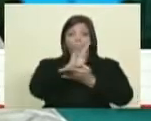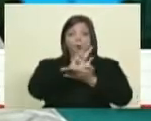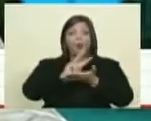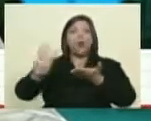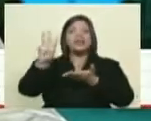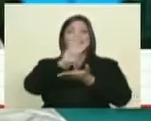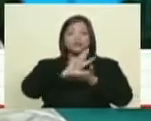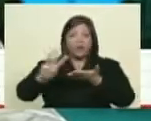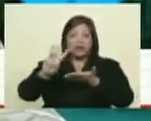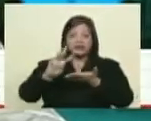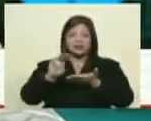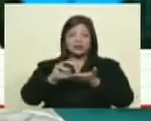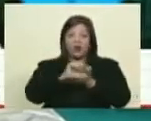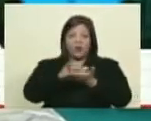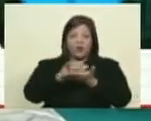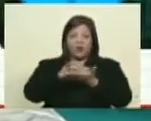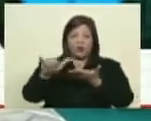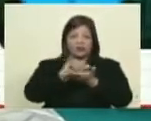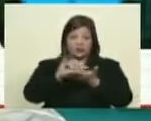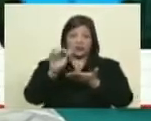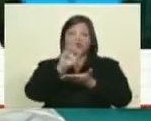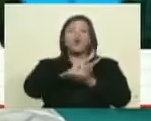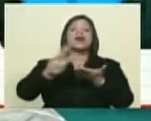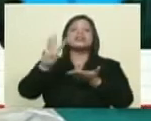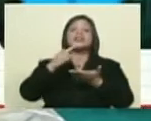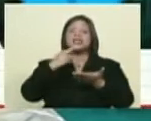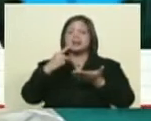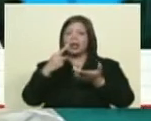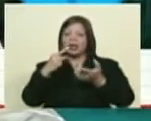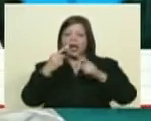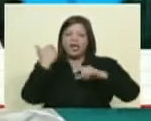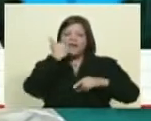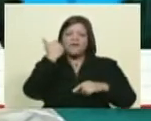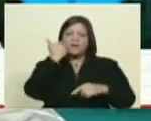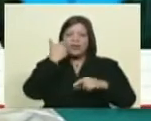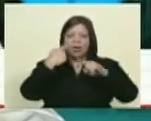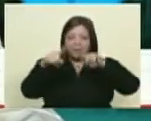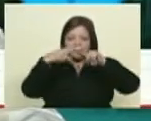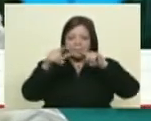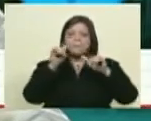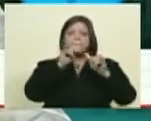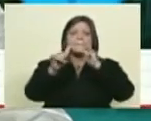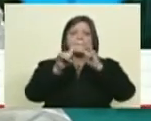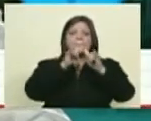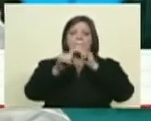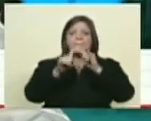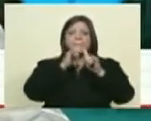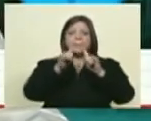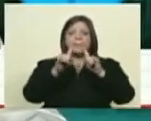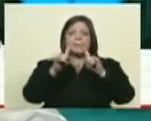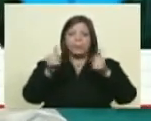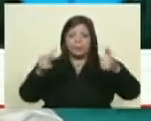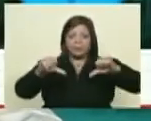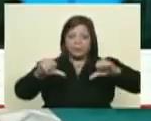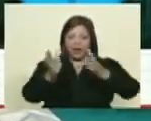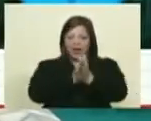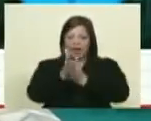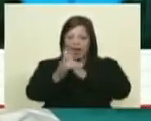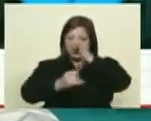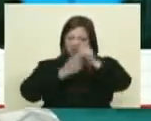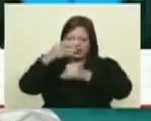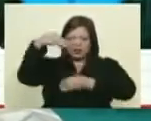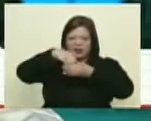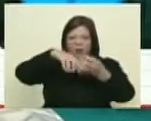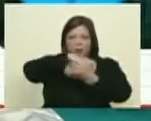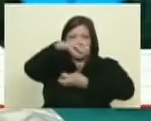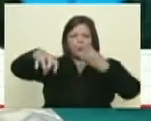todo lo que era el desarrollo de la enfermedad del presidente Chávez. Entonces es interesante que, por ejemplo, toda la información para desestabilizar a nivel interno en